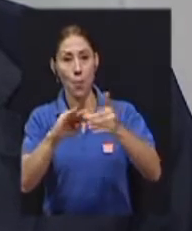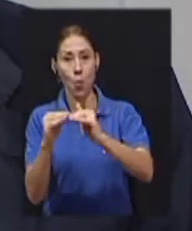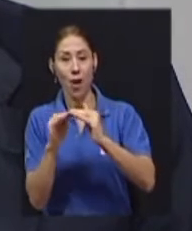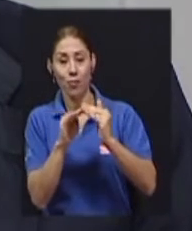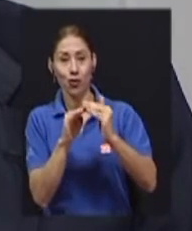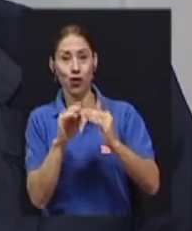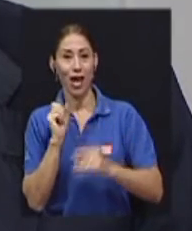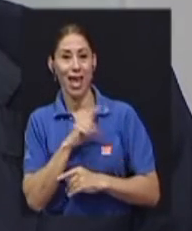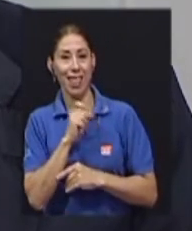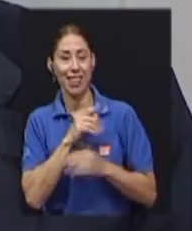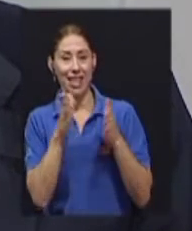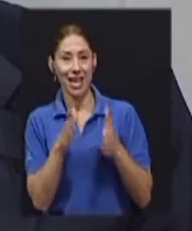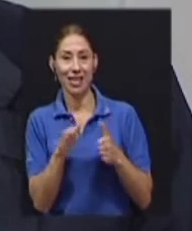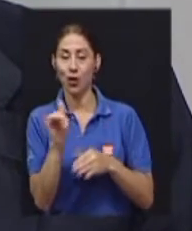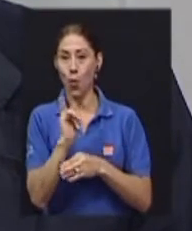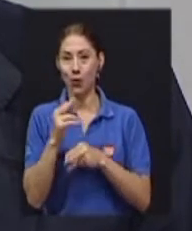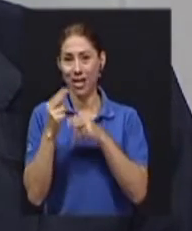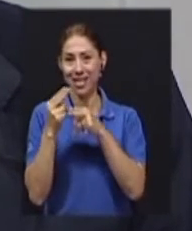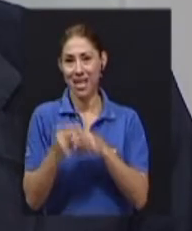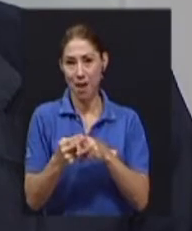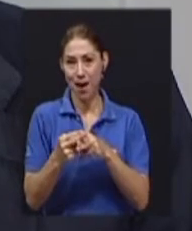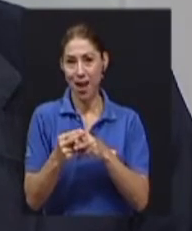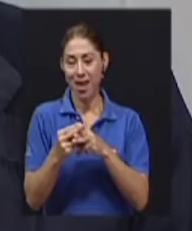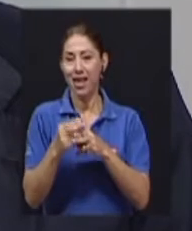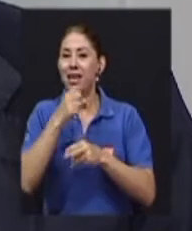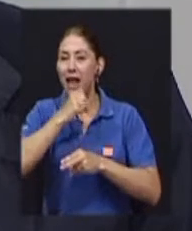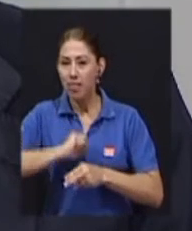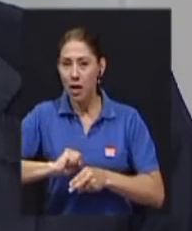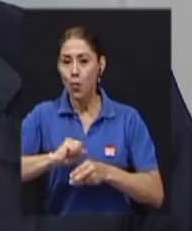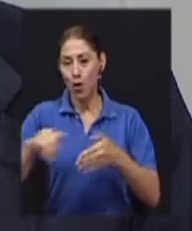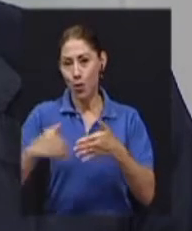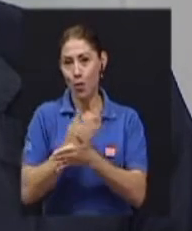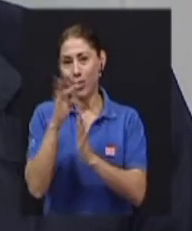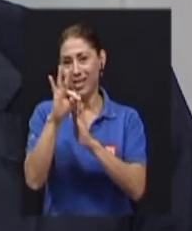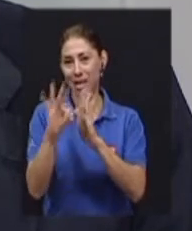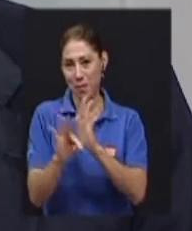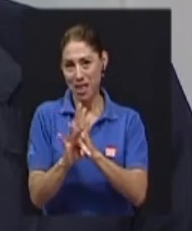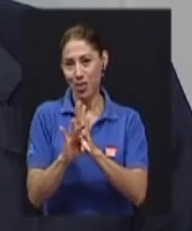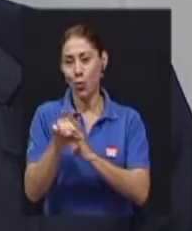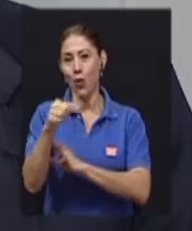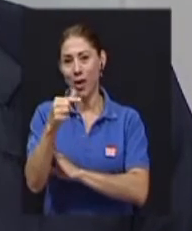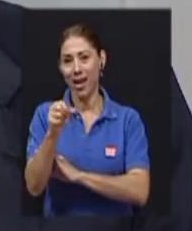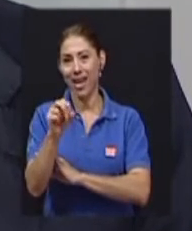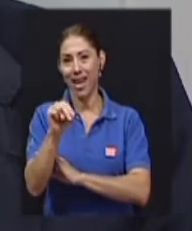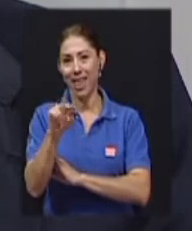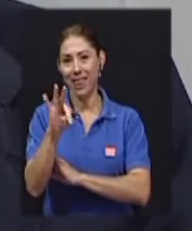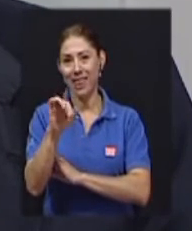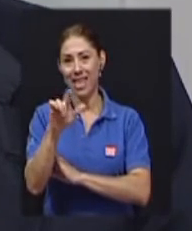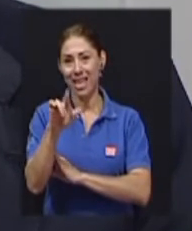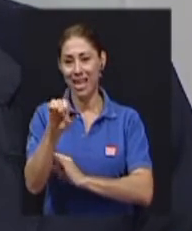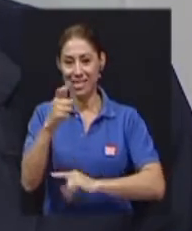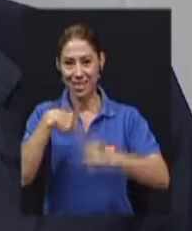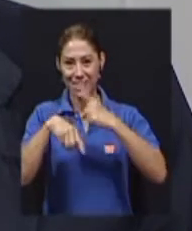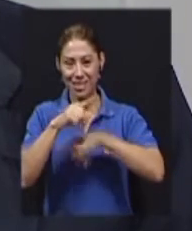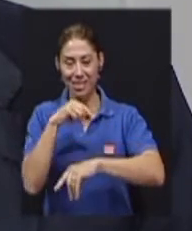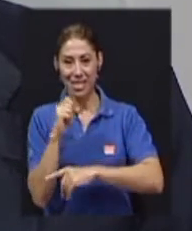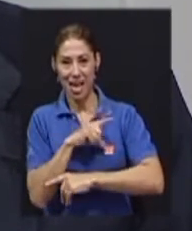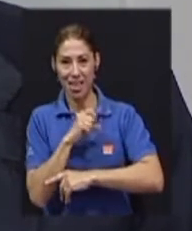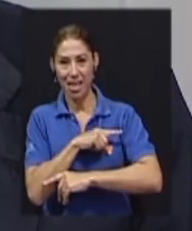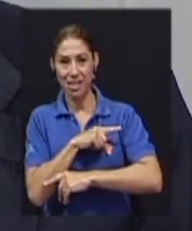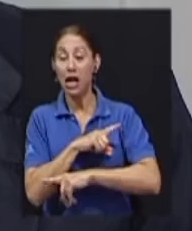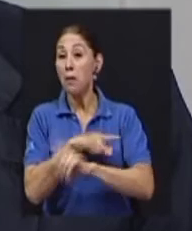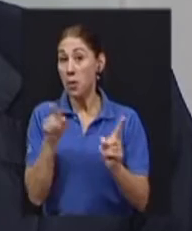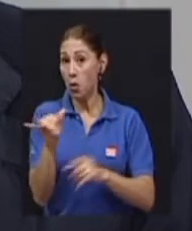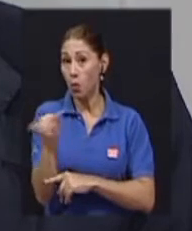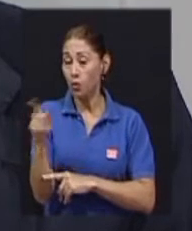el Antiguo y Nuevo Testamento también. Hay ese término, ¿verdad? Pero sí a las multitudes, como usted